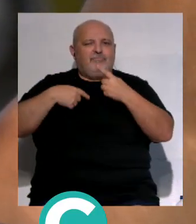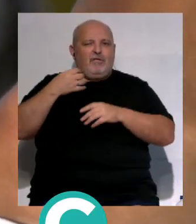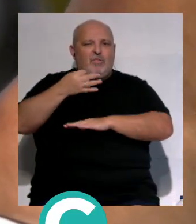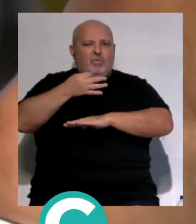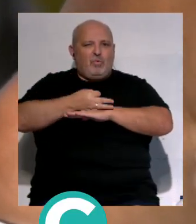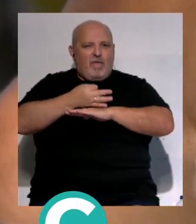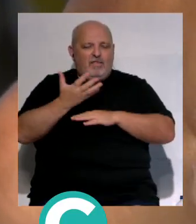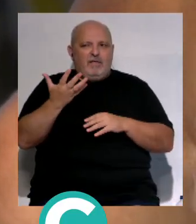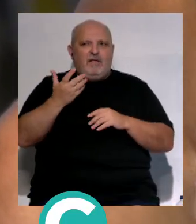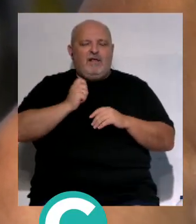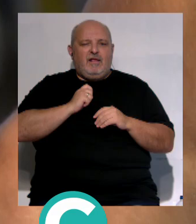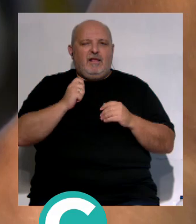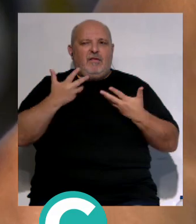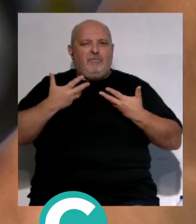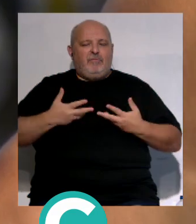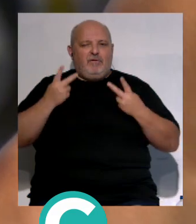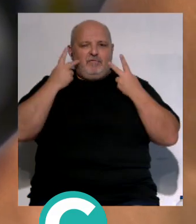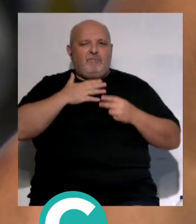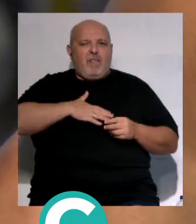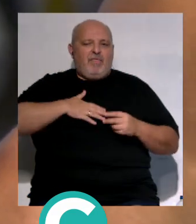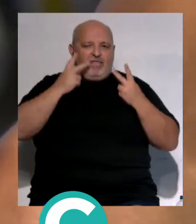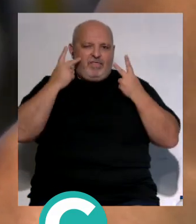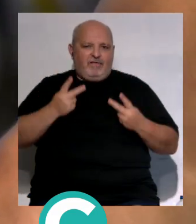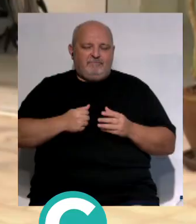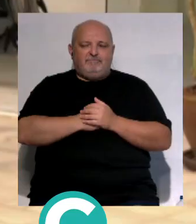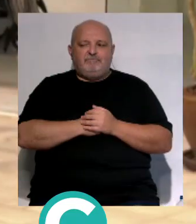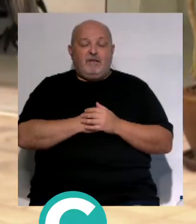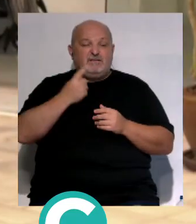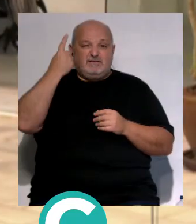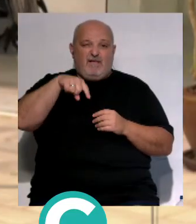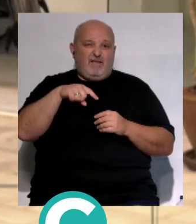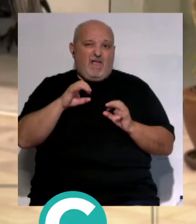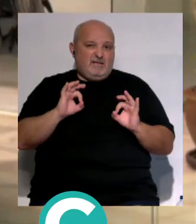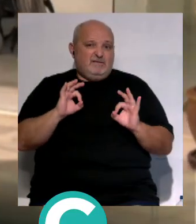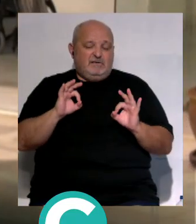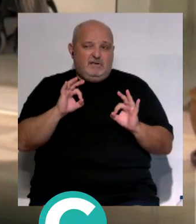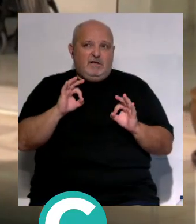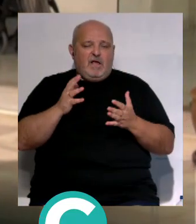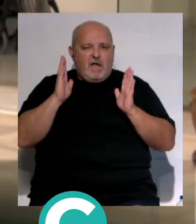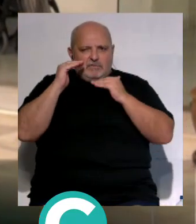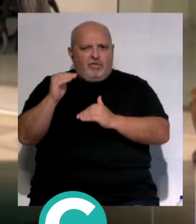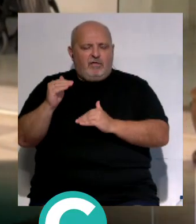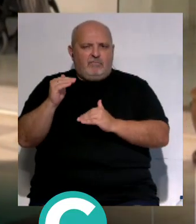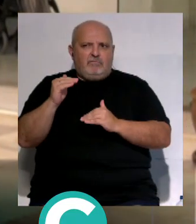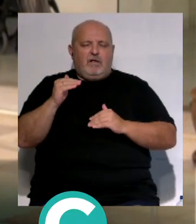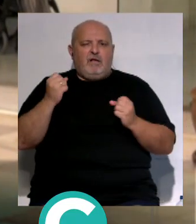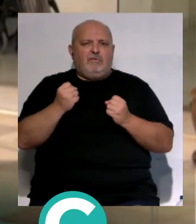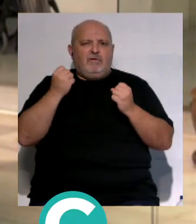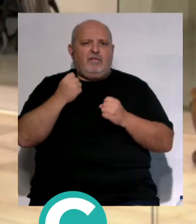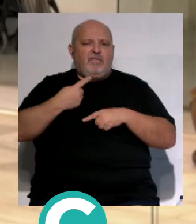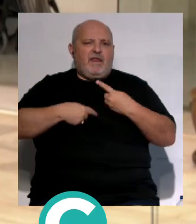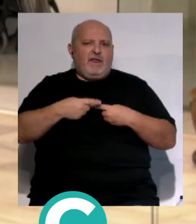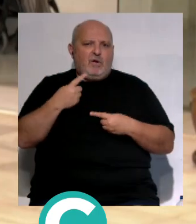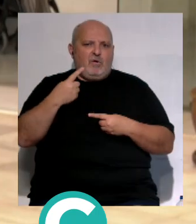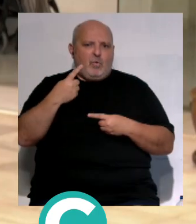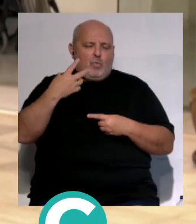ciudad, de ratitos placenteros al aire libre. Somos muy conscientes de que no solo los tenemos que atender en las actividades de la vida